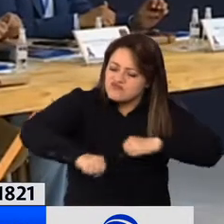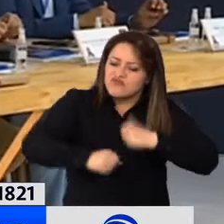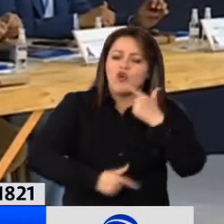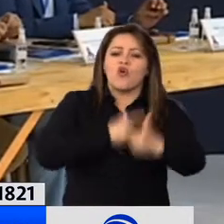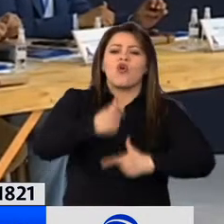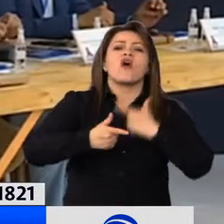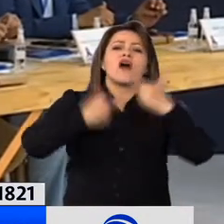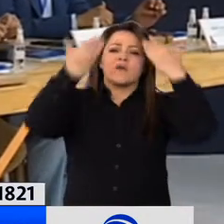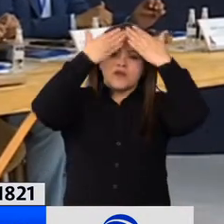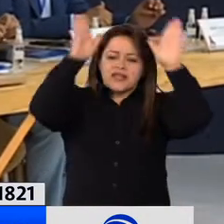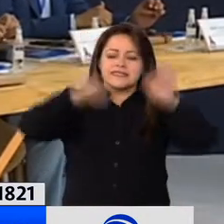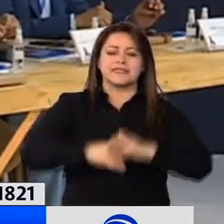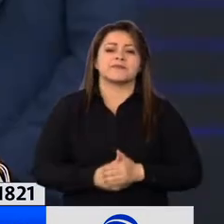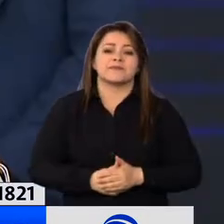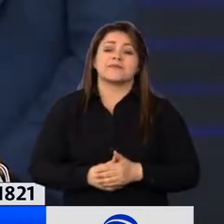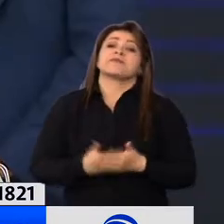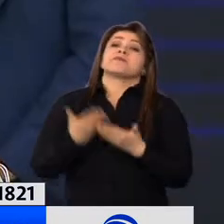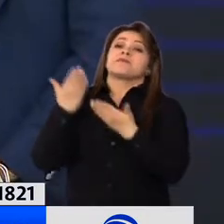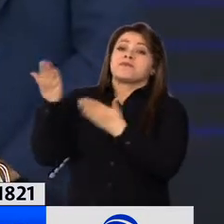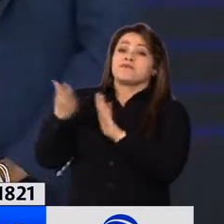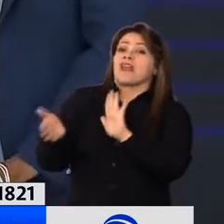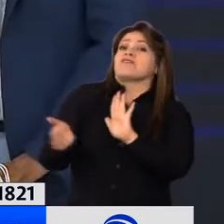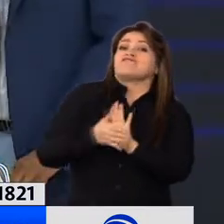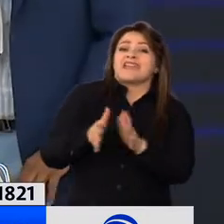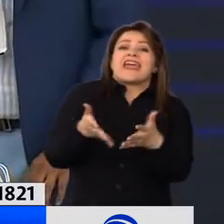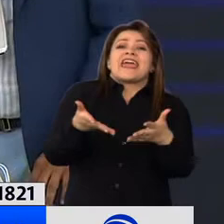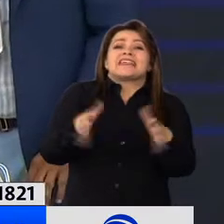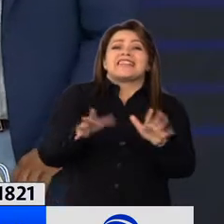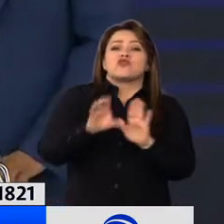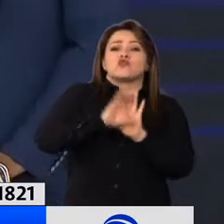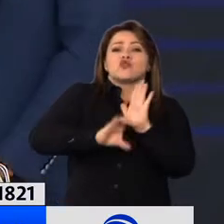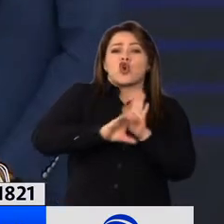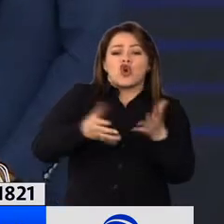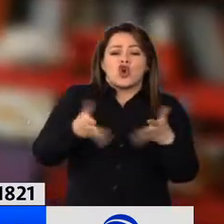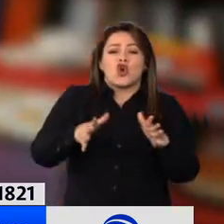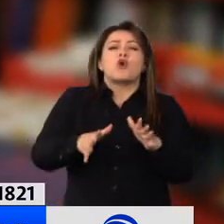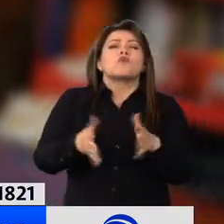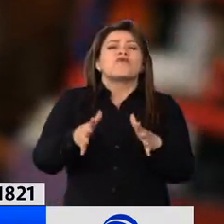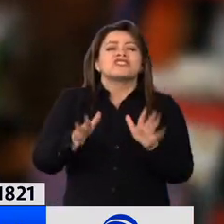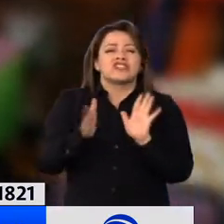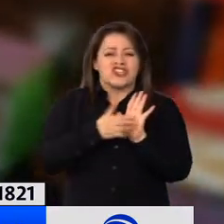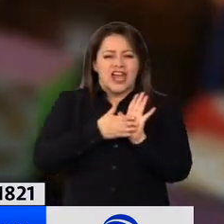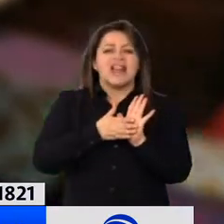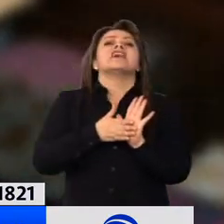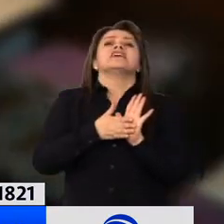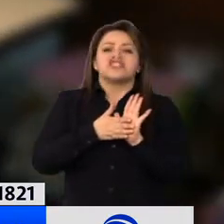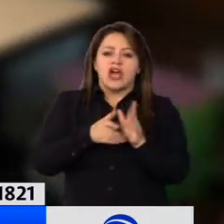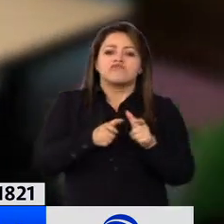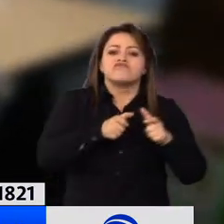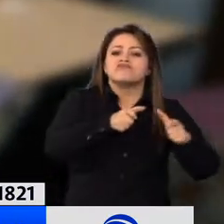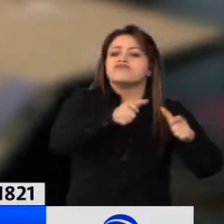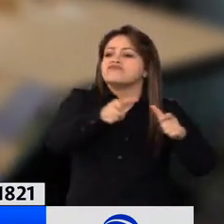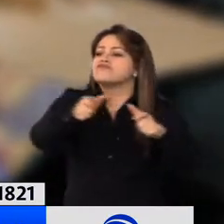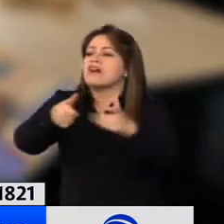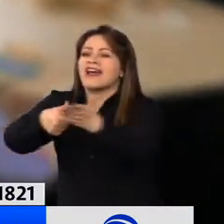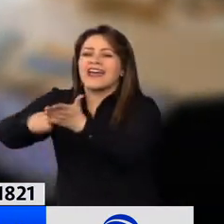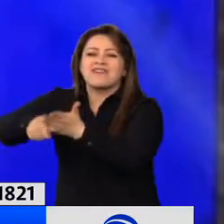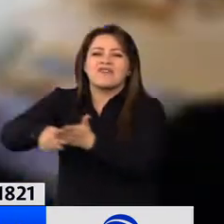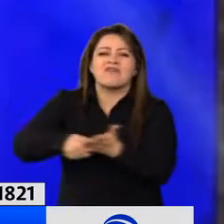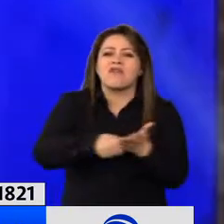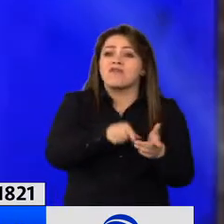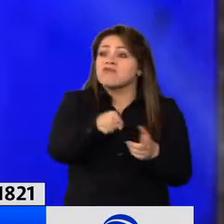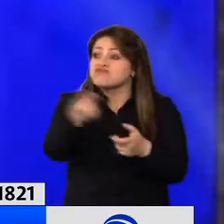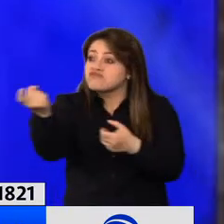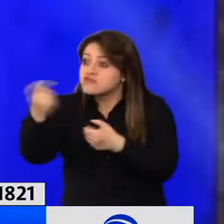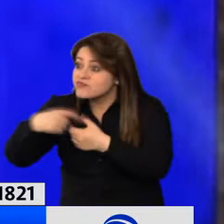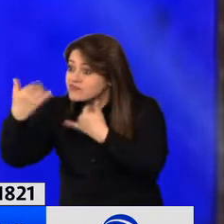de estado aprovechó para mostrar el estatuto temporal de protección que ya empezaron a entregar a los más de 1 millón 800 venezolanos inscritos.